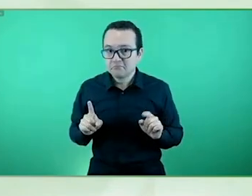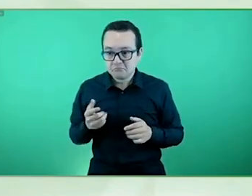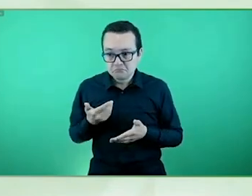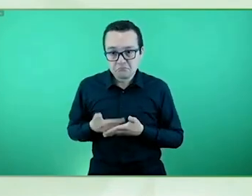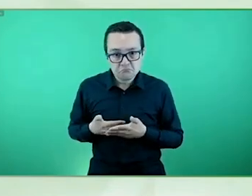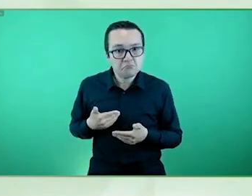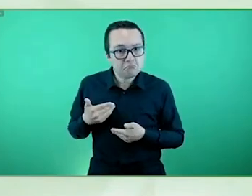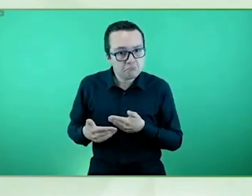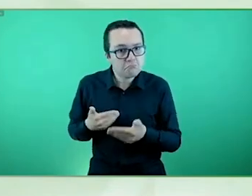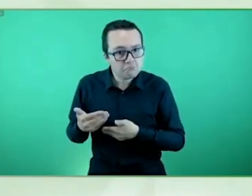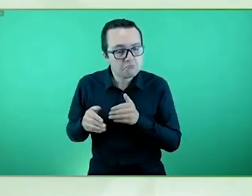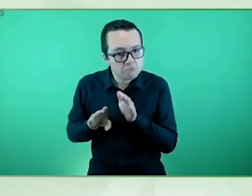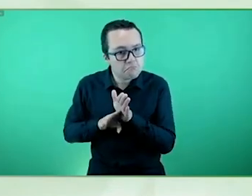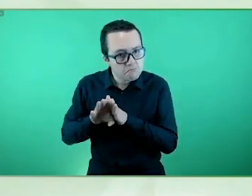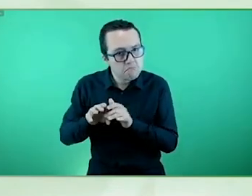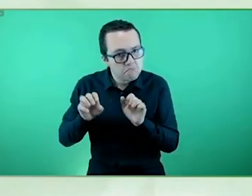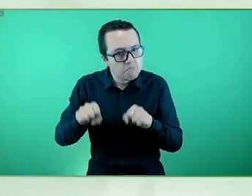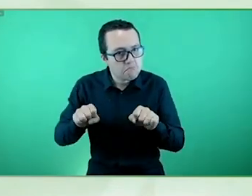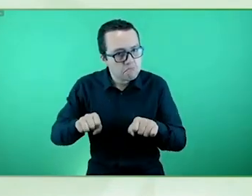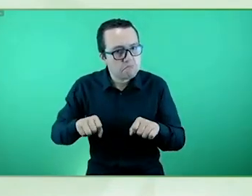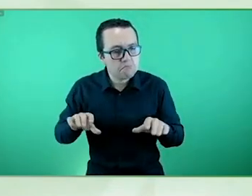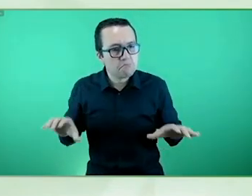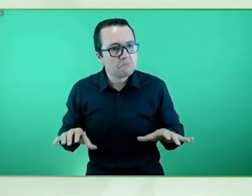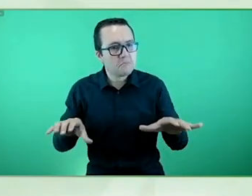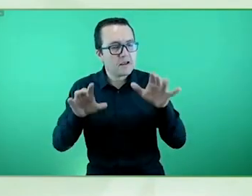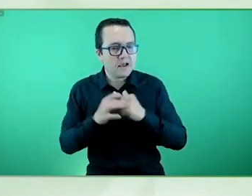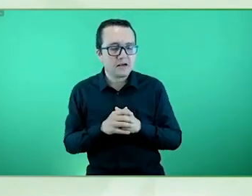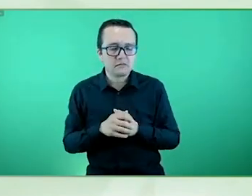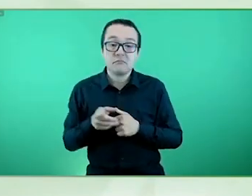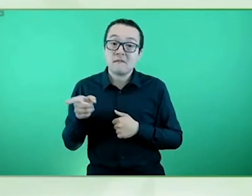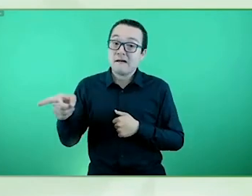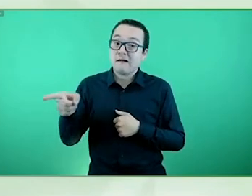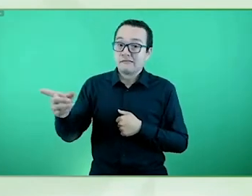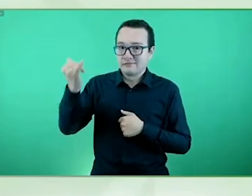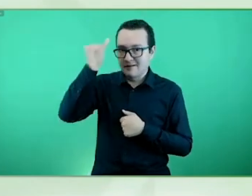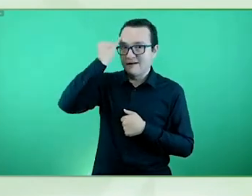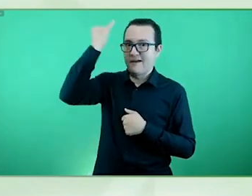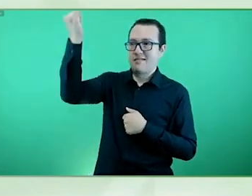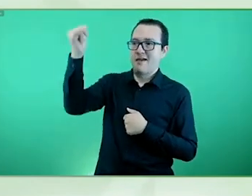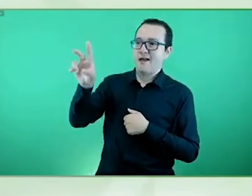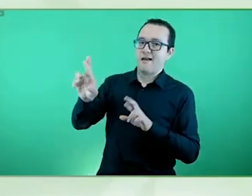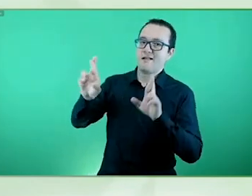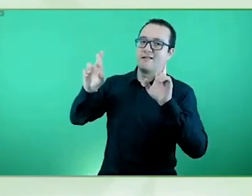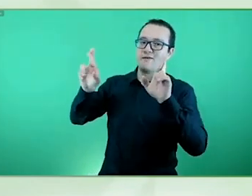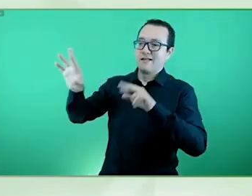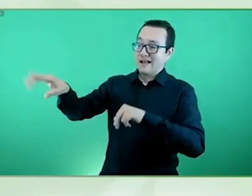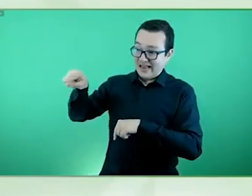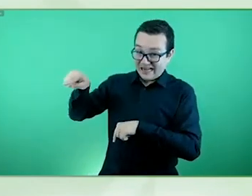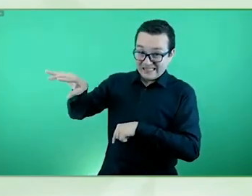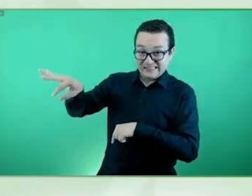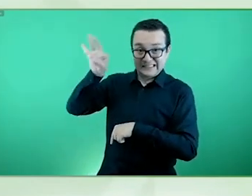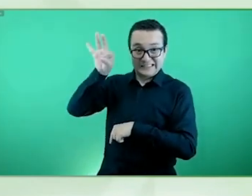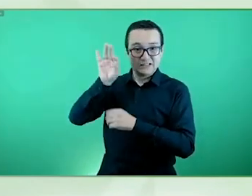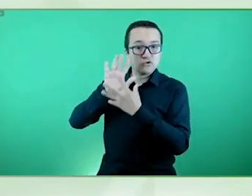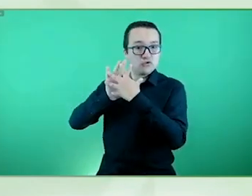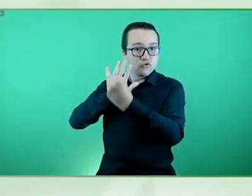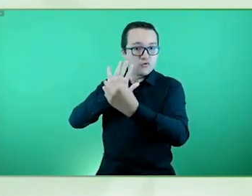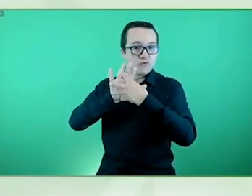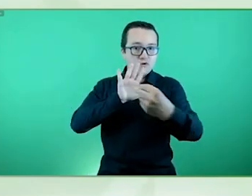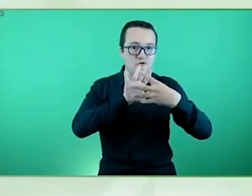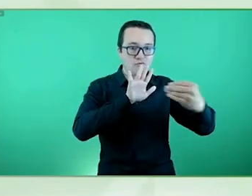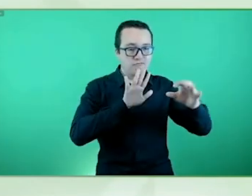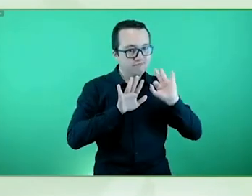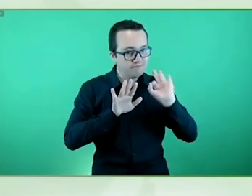esto es el caso pues ideal ¿no? al que nos gustaría que existiera en todos los países hay una segunda categoría